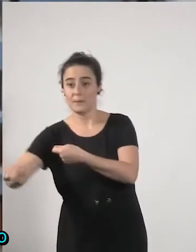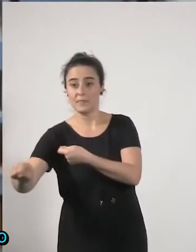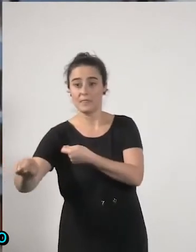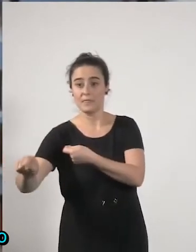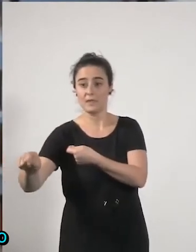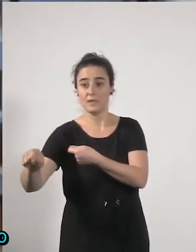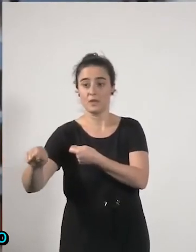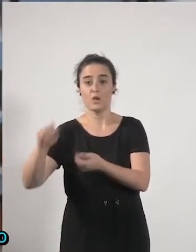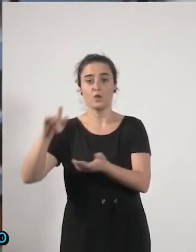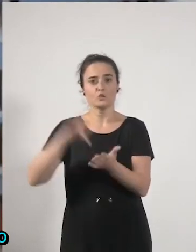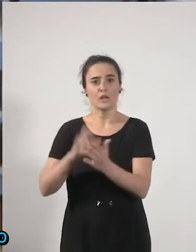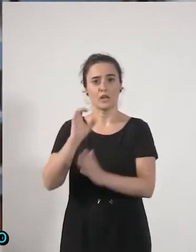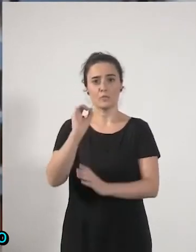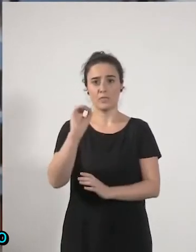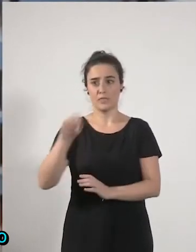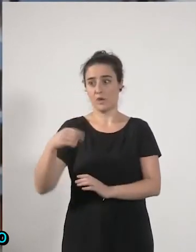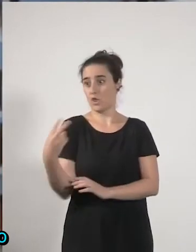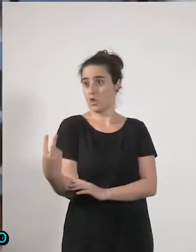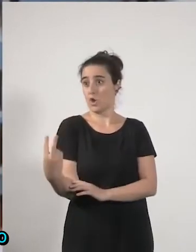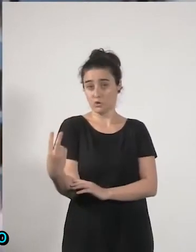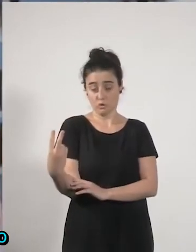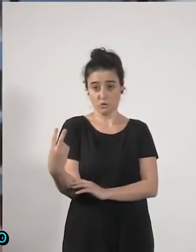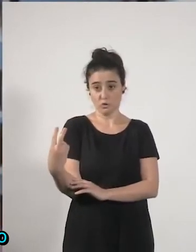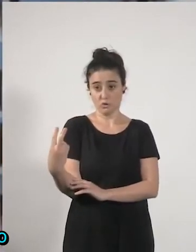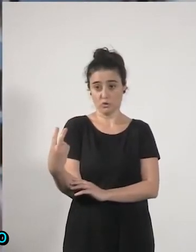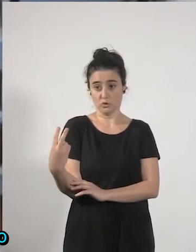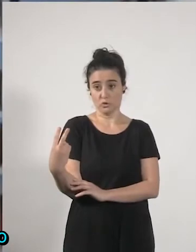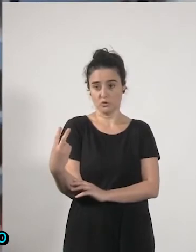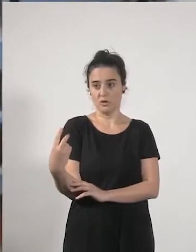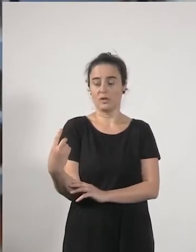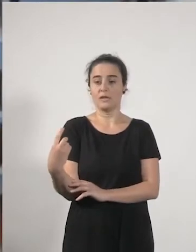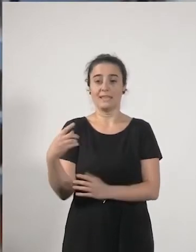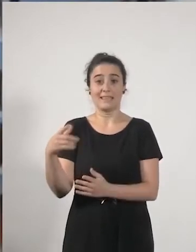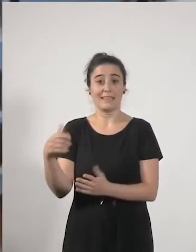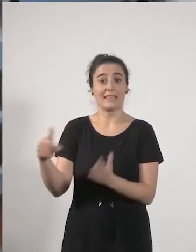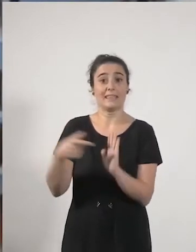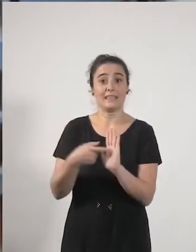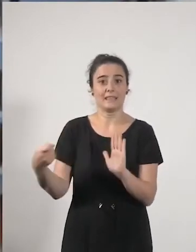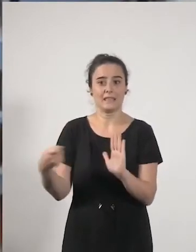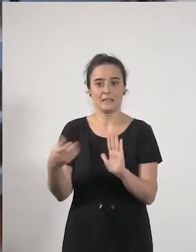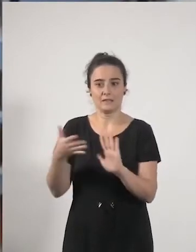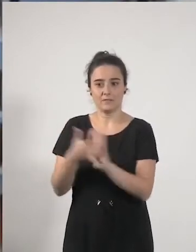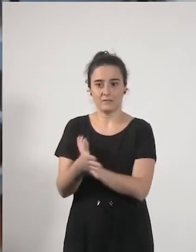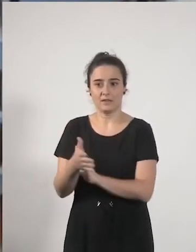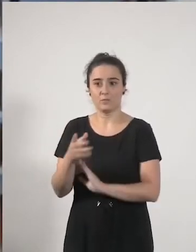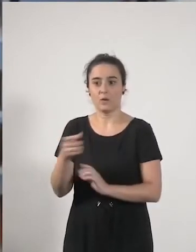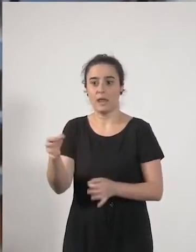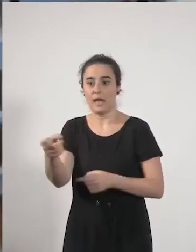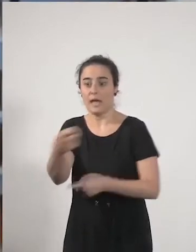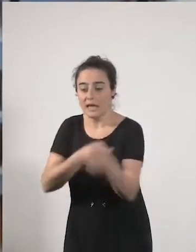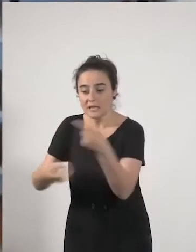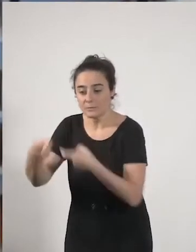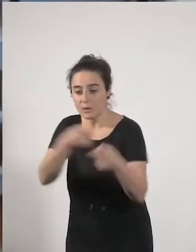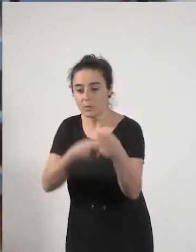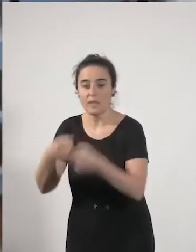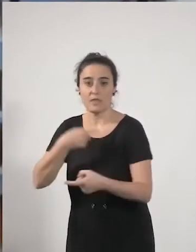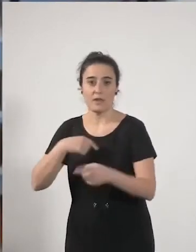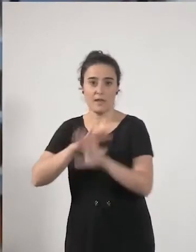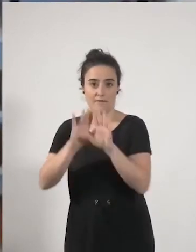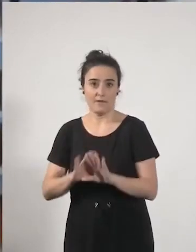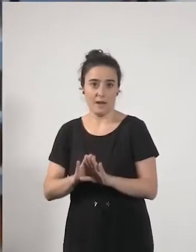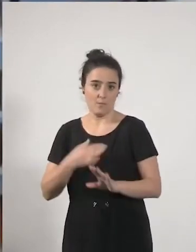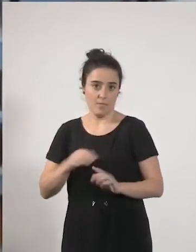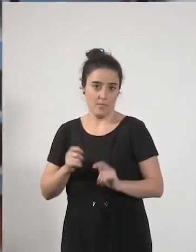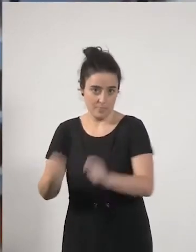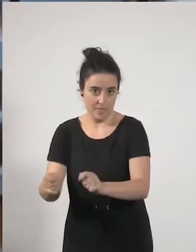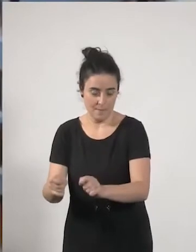0-2 pues al final vas a perjudicar sobre todo a la especulación financiera yo creo que es una idea buena